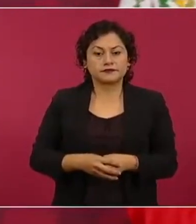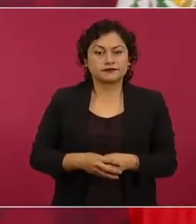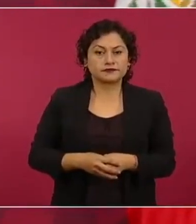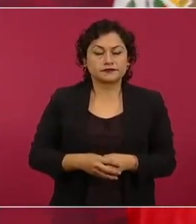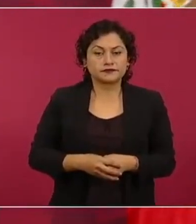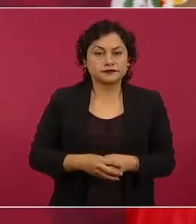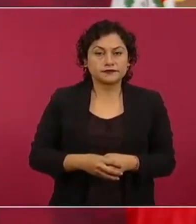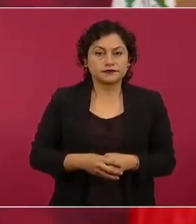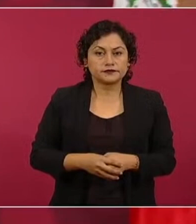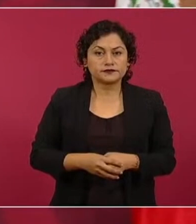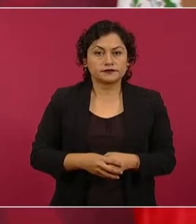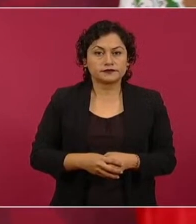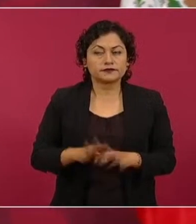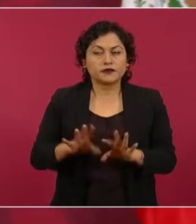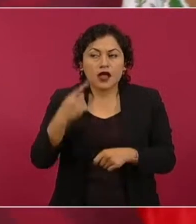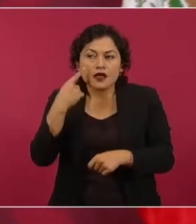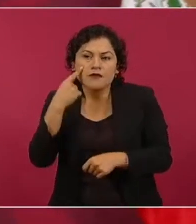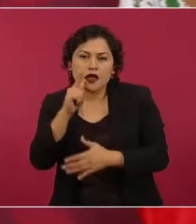leyes